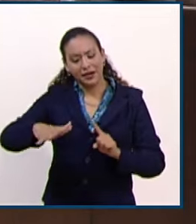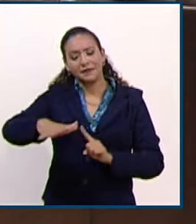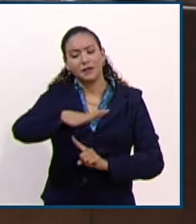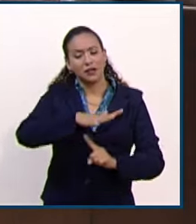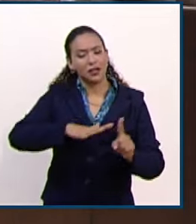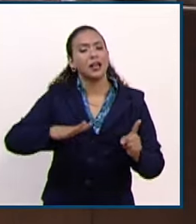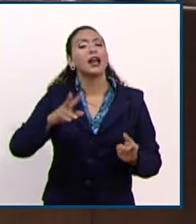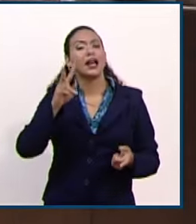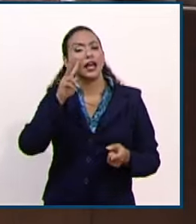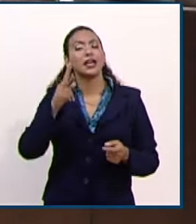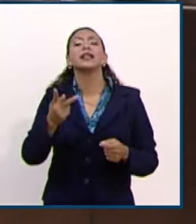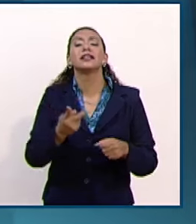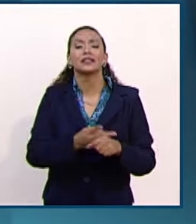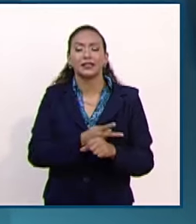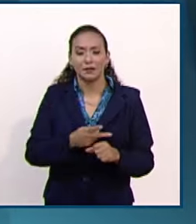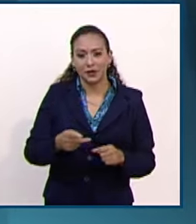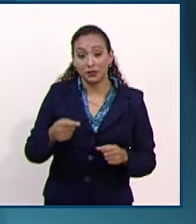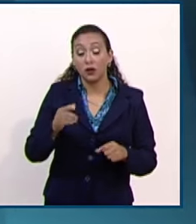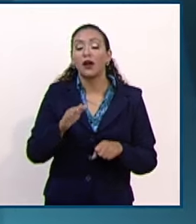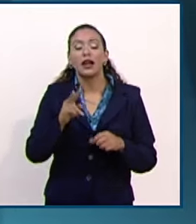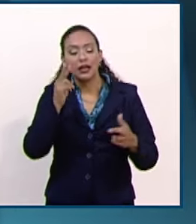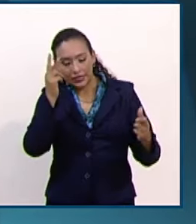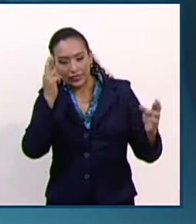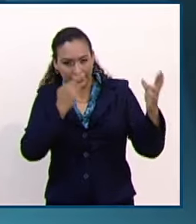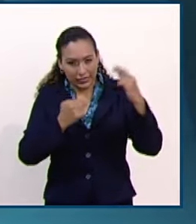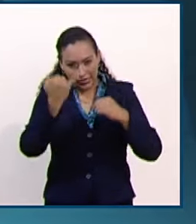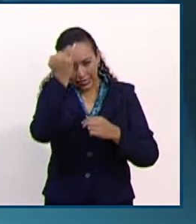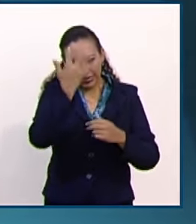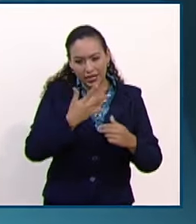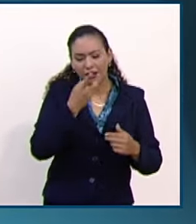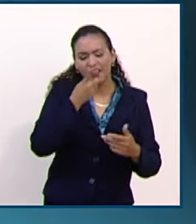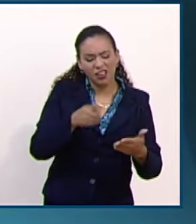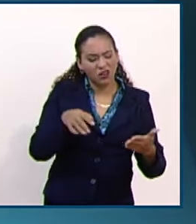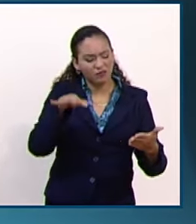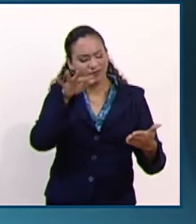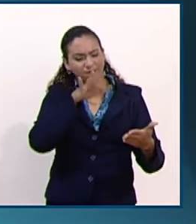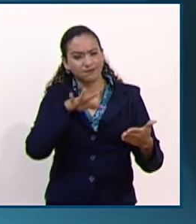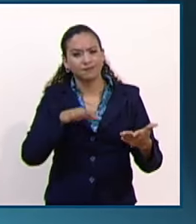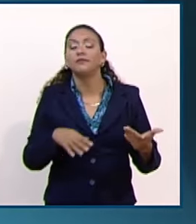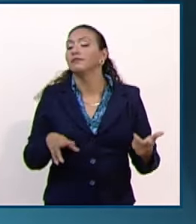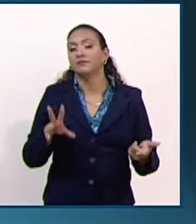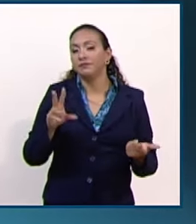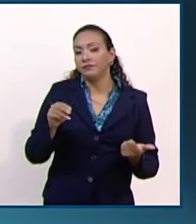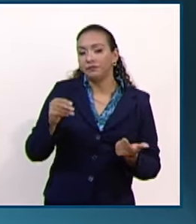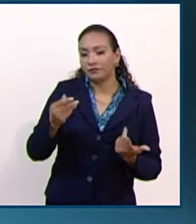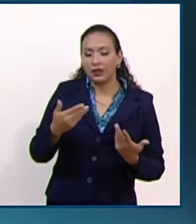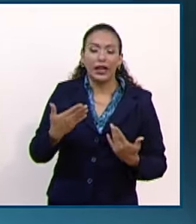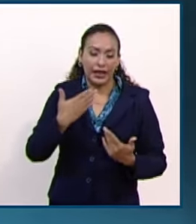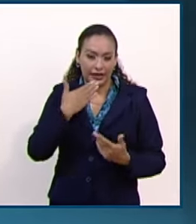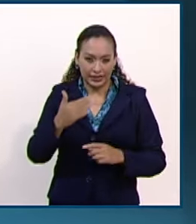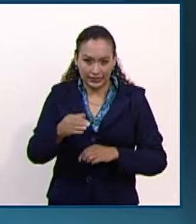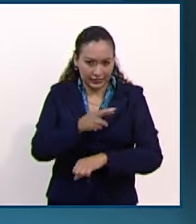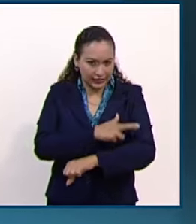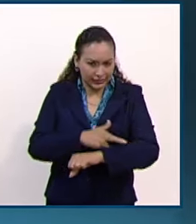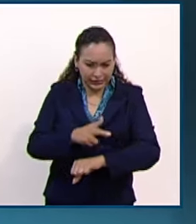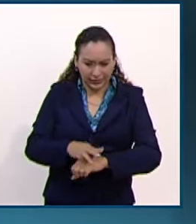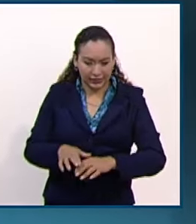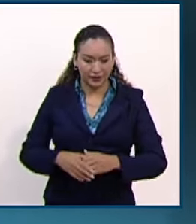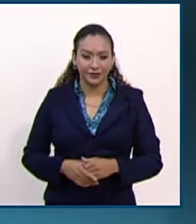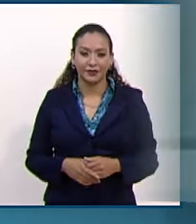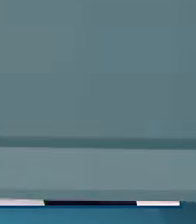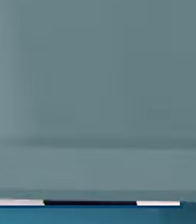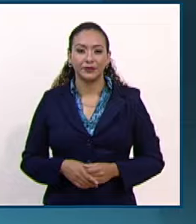particularidades de las imágenes publicadas con lo que desestimó cualquier afectación al actual proceso electoral.